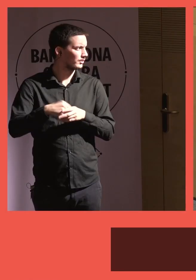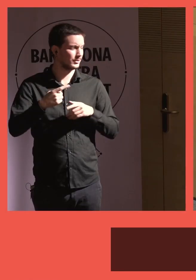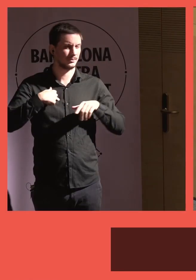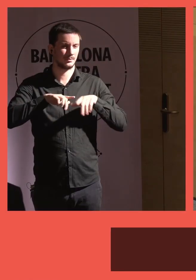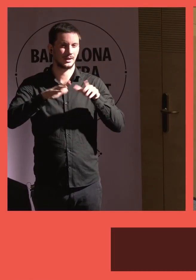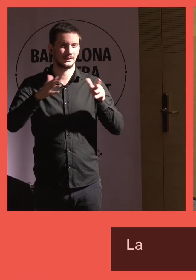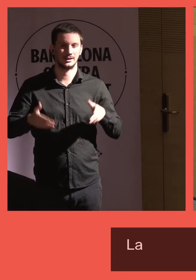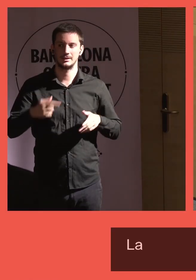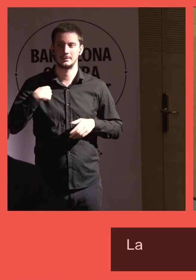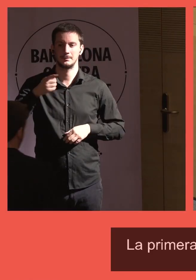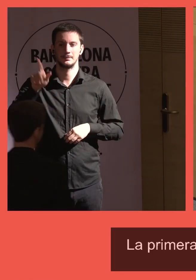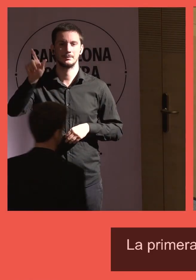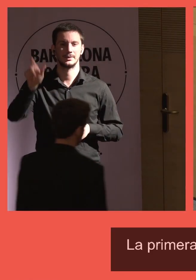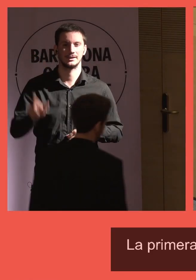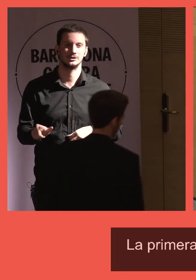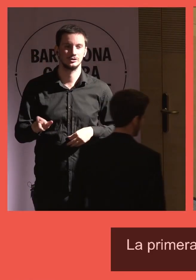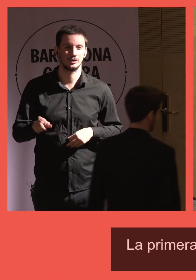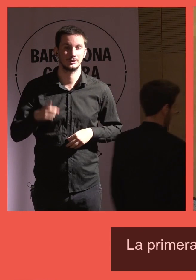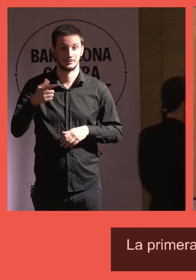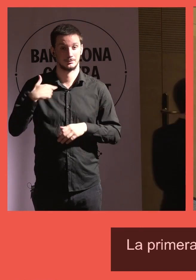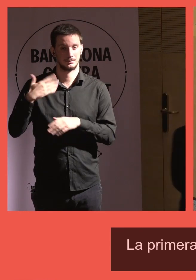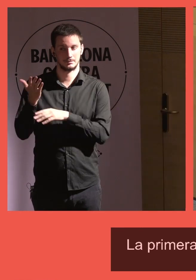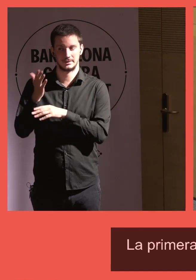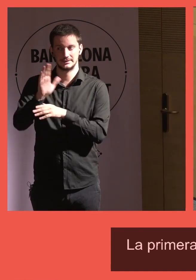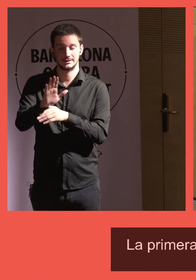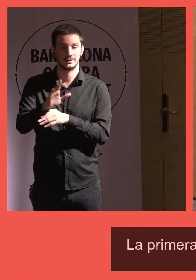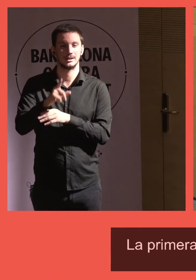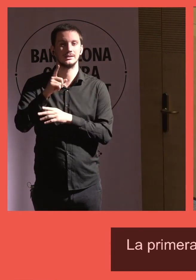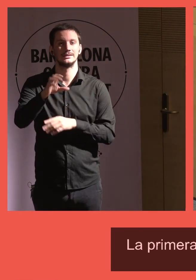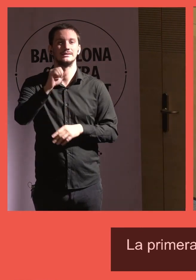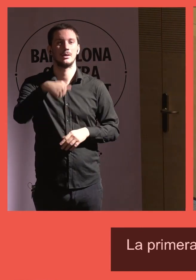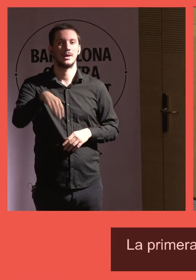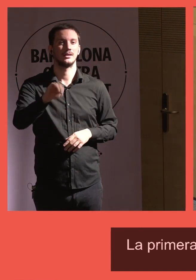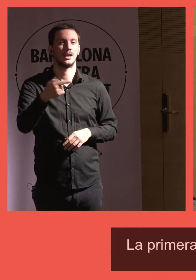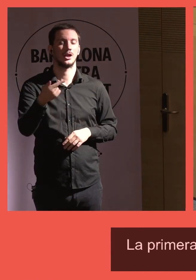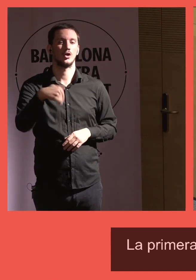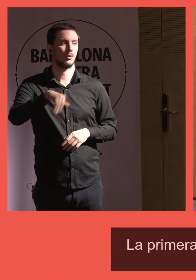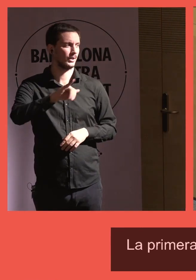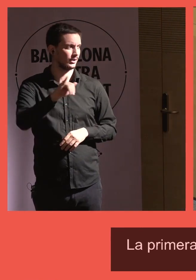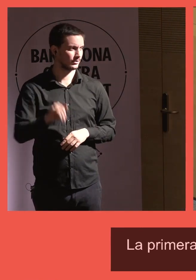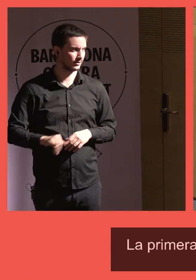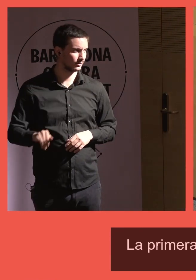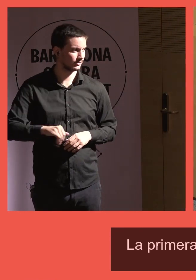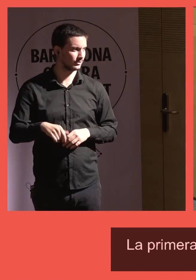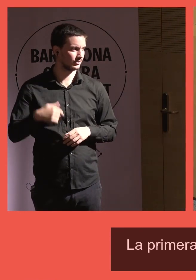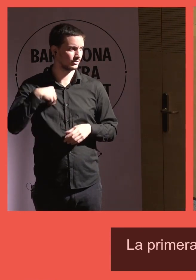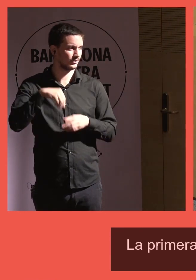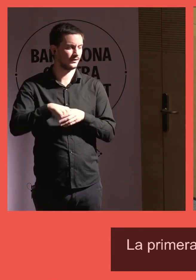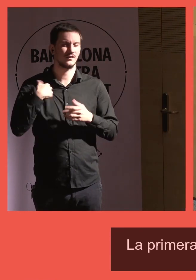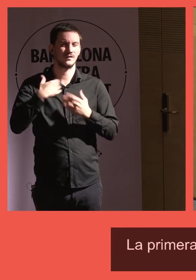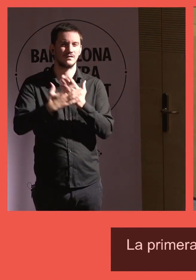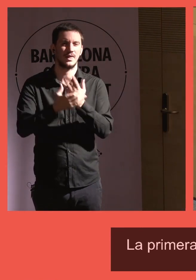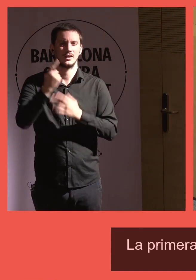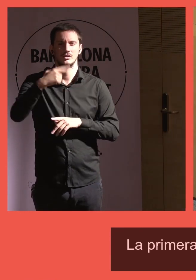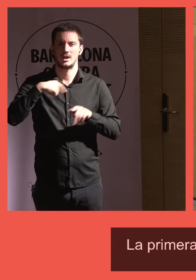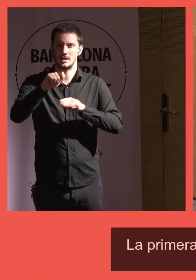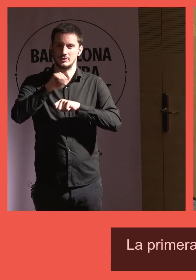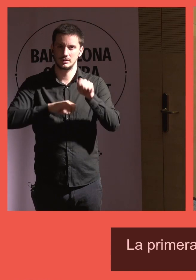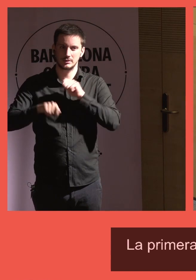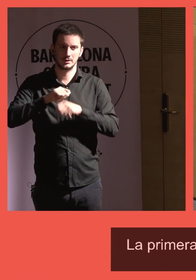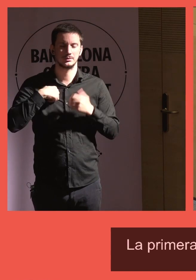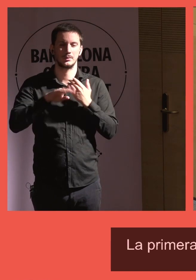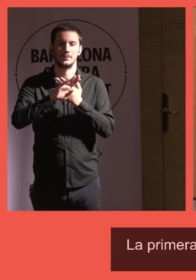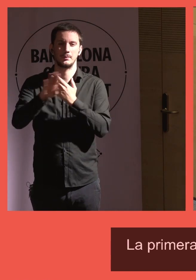La primera persona a presentar és la Samantha Gómez, la Samantha Gómez Martínez de la Federació d'Associacions